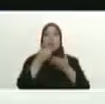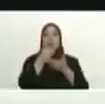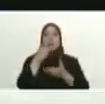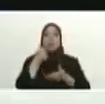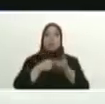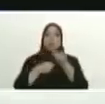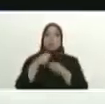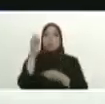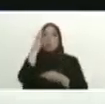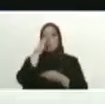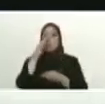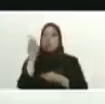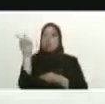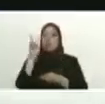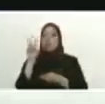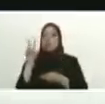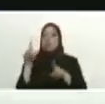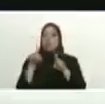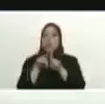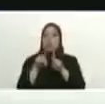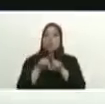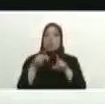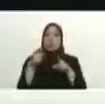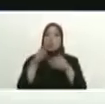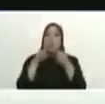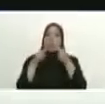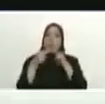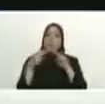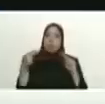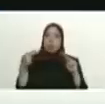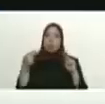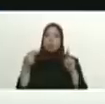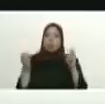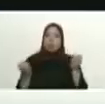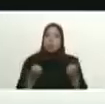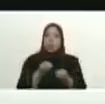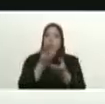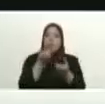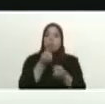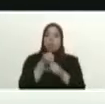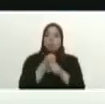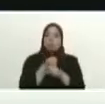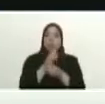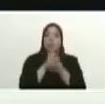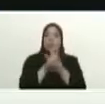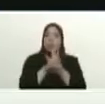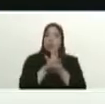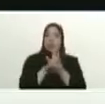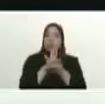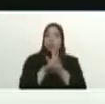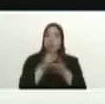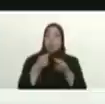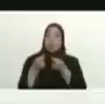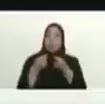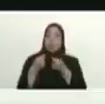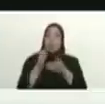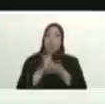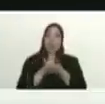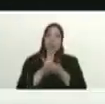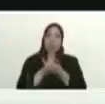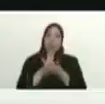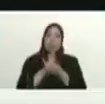frontera Brasil y Venezuela sea una frontera de paz de prosperidad de tranquilidad de convivencia